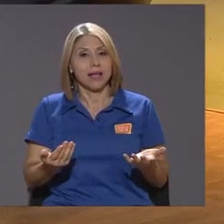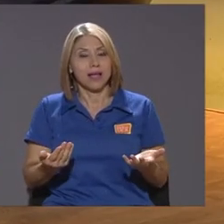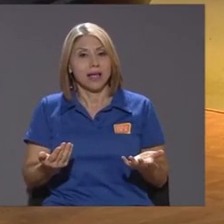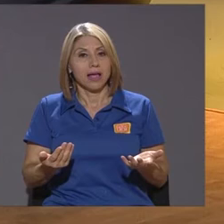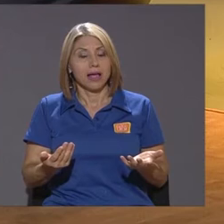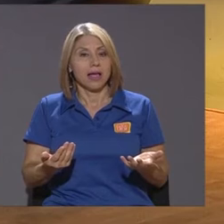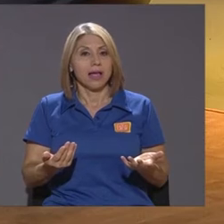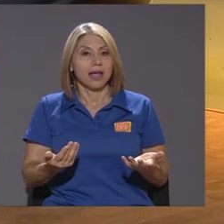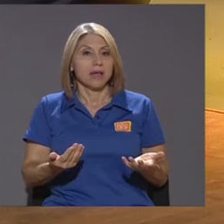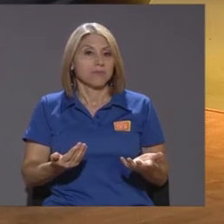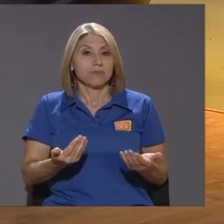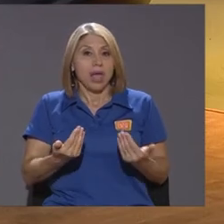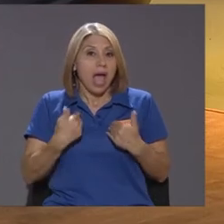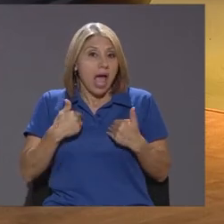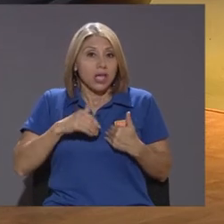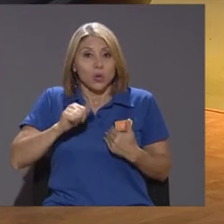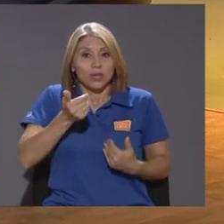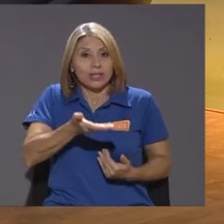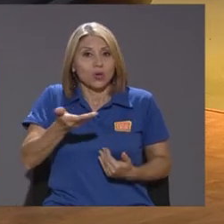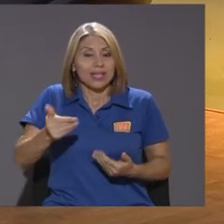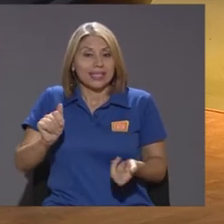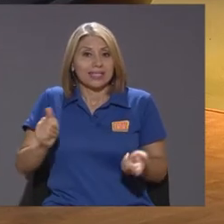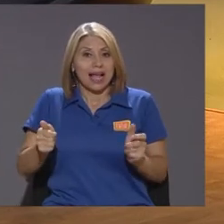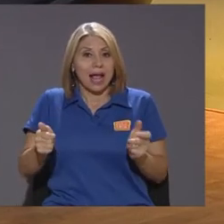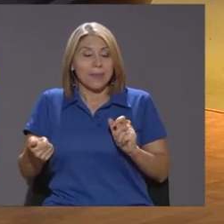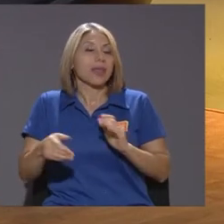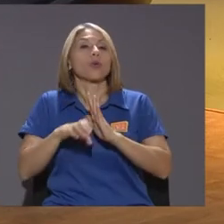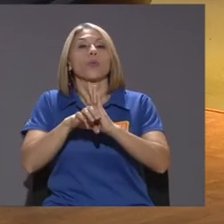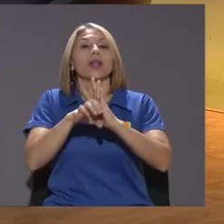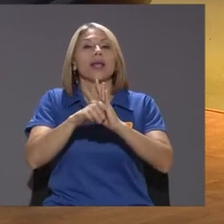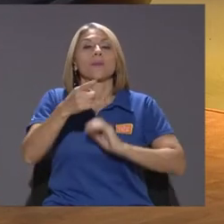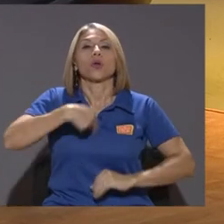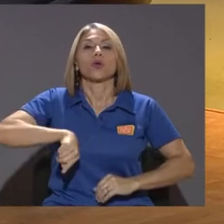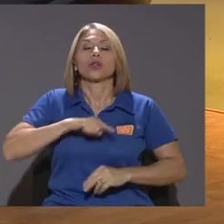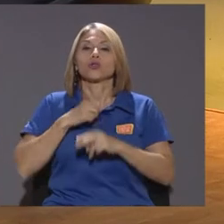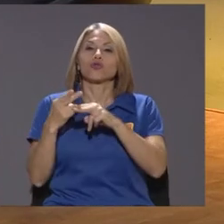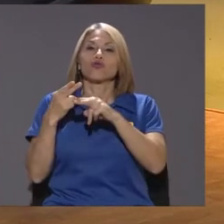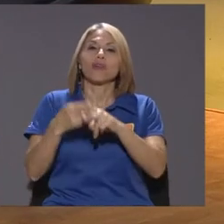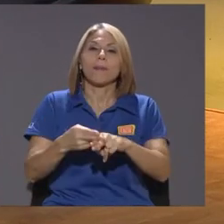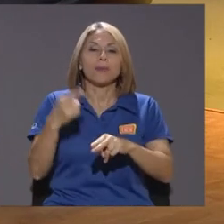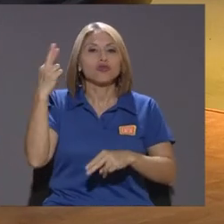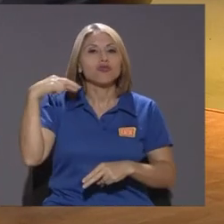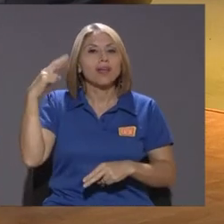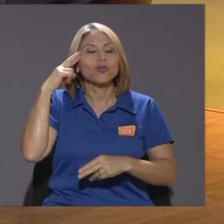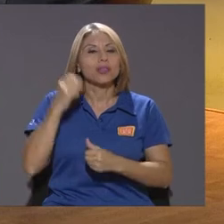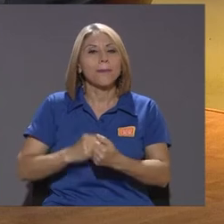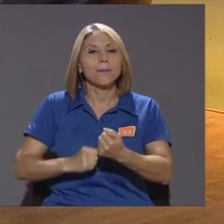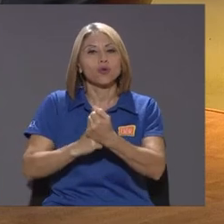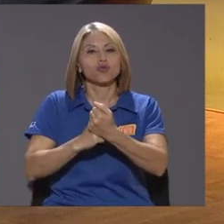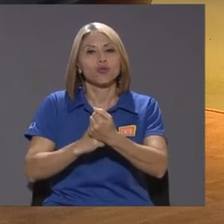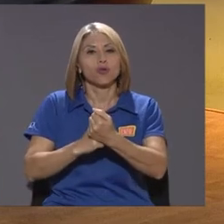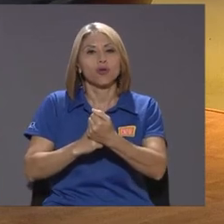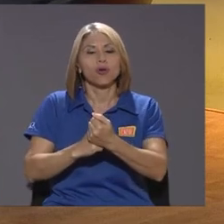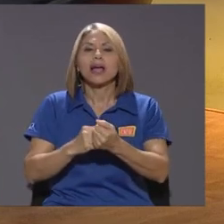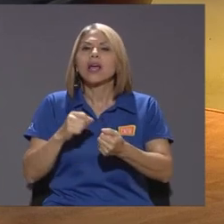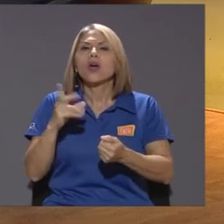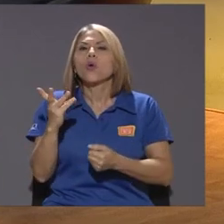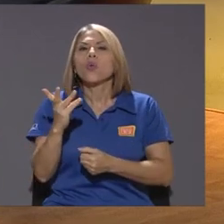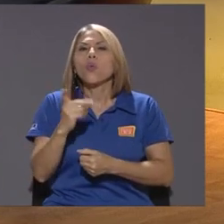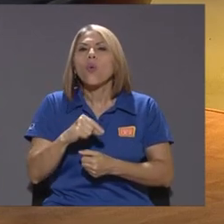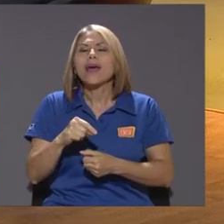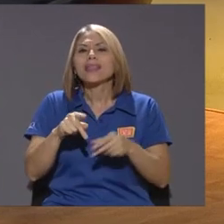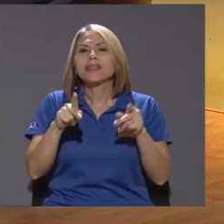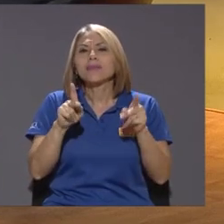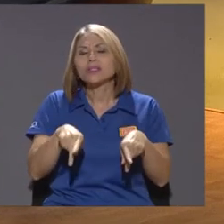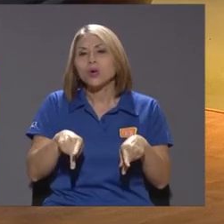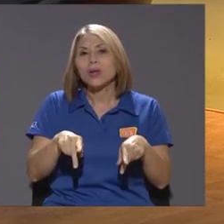porque hay otras cosas que están cambiando por ejemplo lo que llamamos la razón de apoyo que es cuántas personas de 20 a 64 que